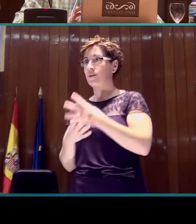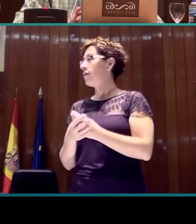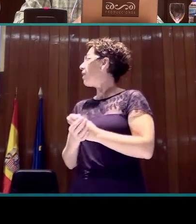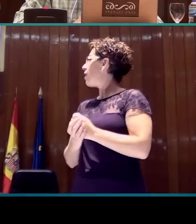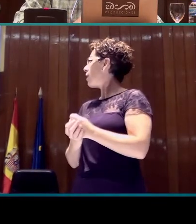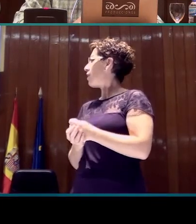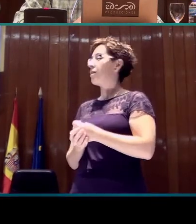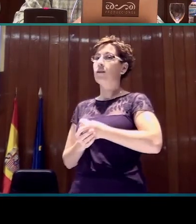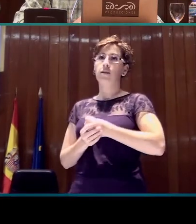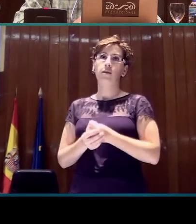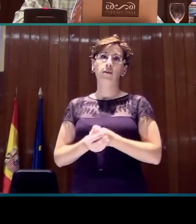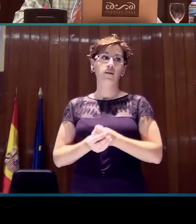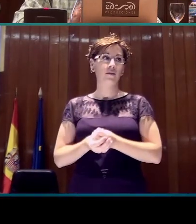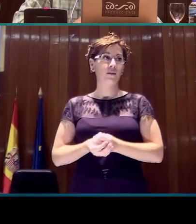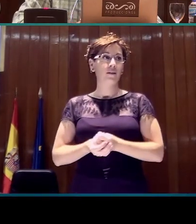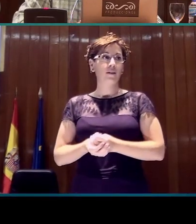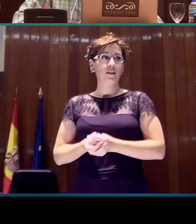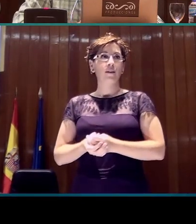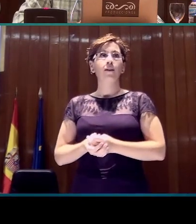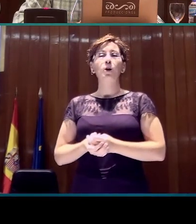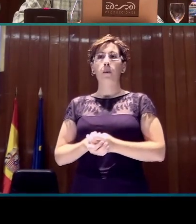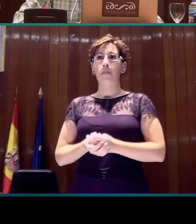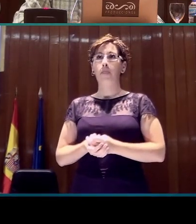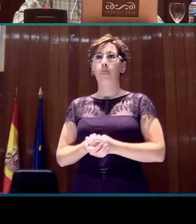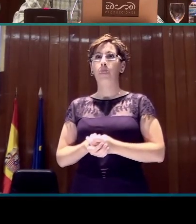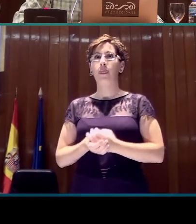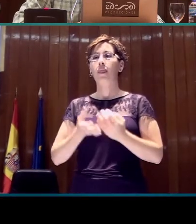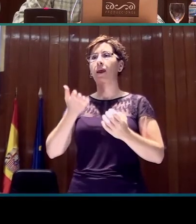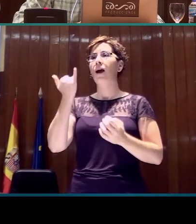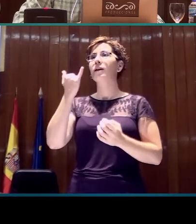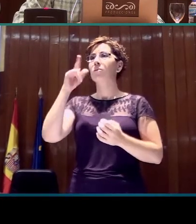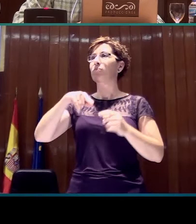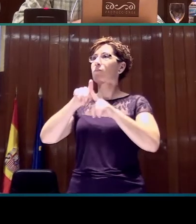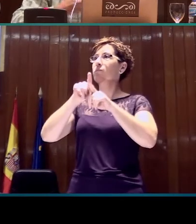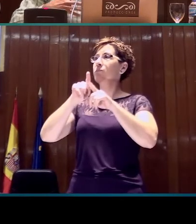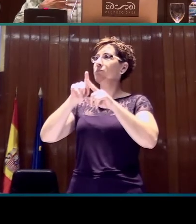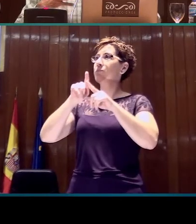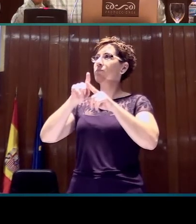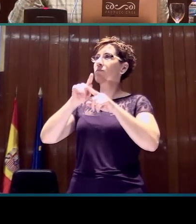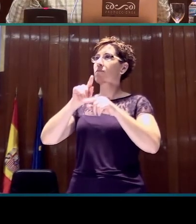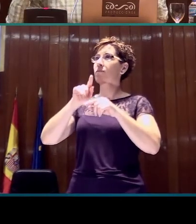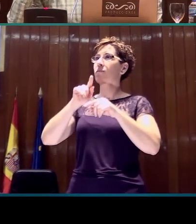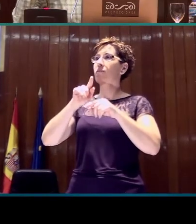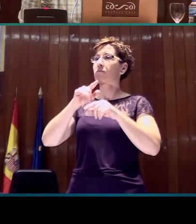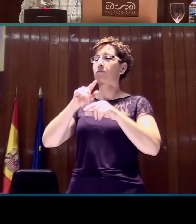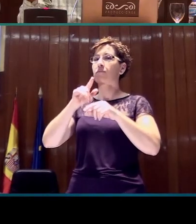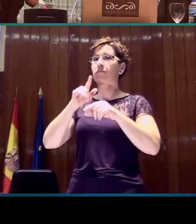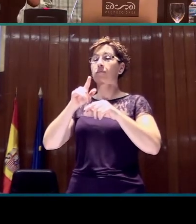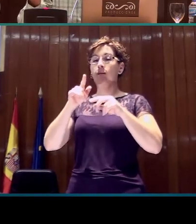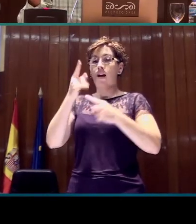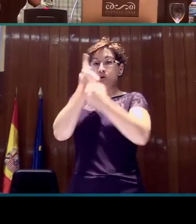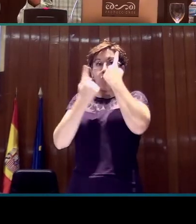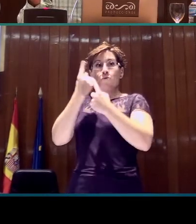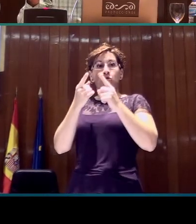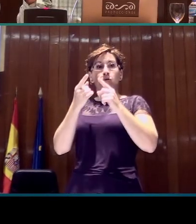Hay boyas también, y creo que en algún momento me lo he saltado, boyas que podemos, que hay veces que aparecen desde el primer momento,